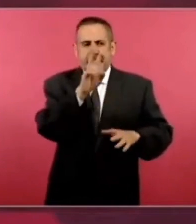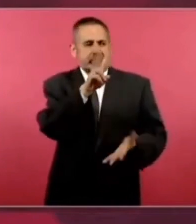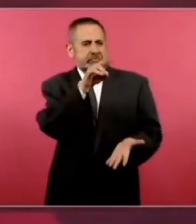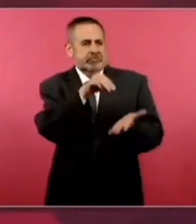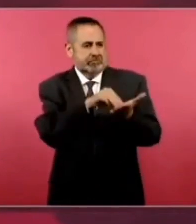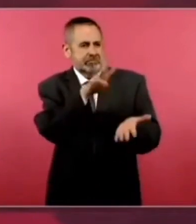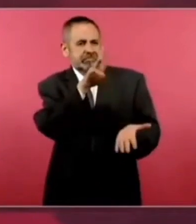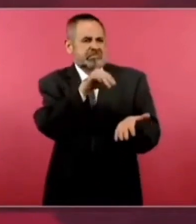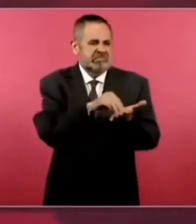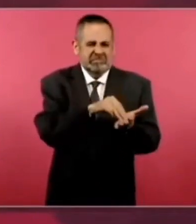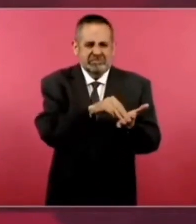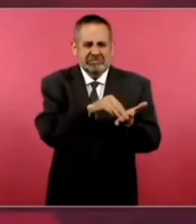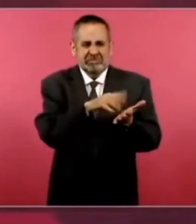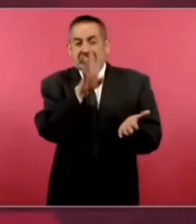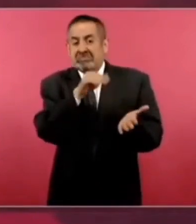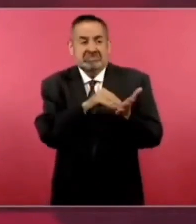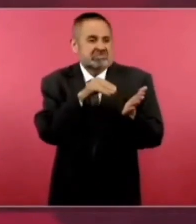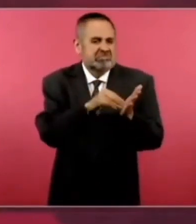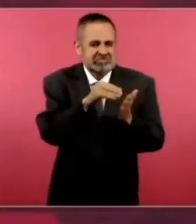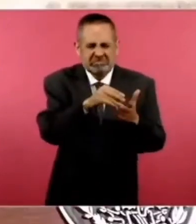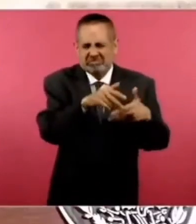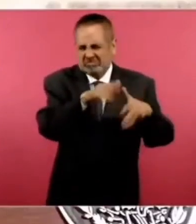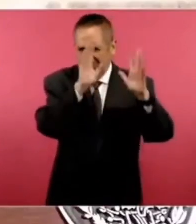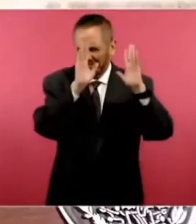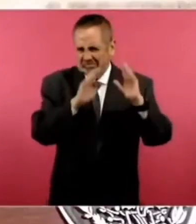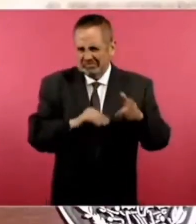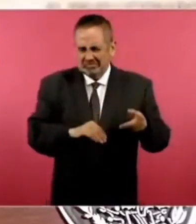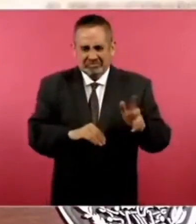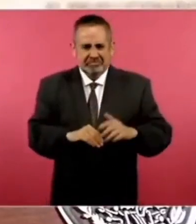dos mil, tres mil, cuatro mil, es más,